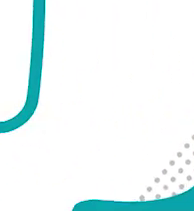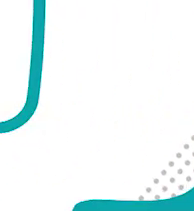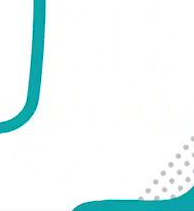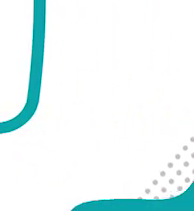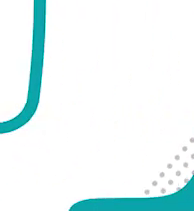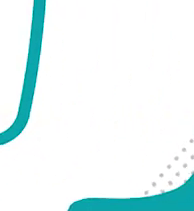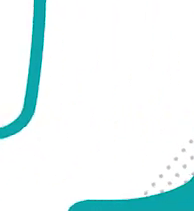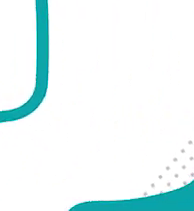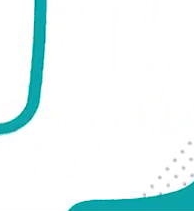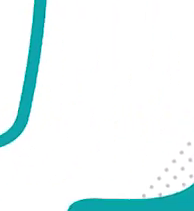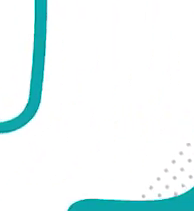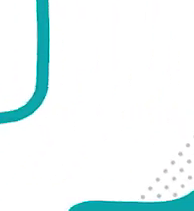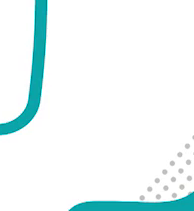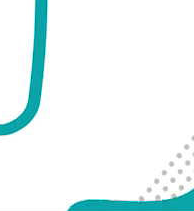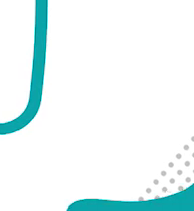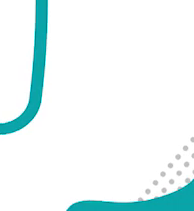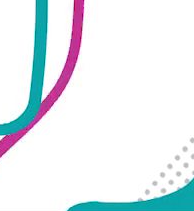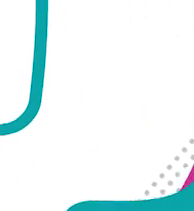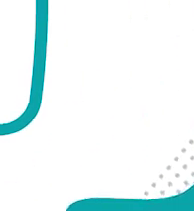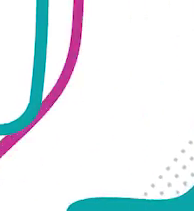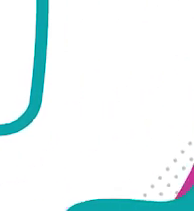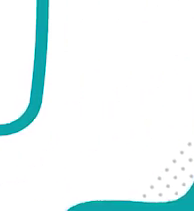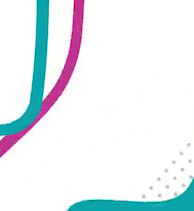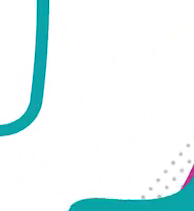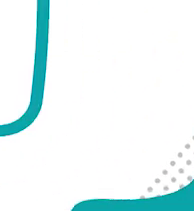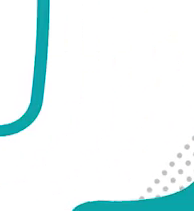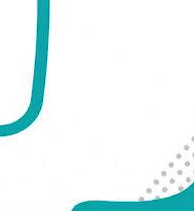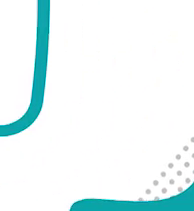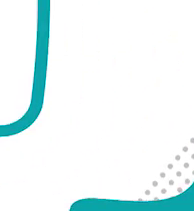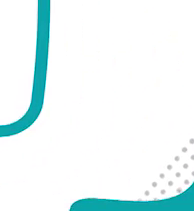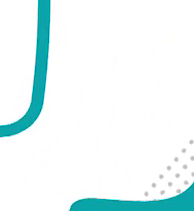¡Cien líneas! ¡Gracias!